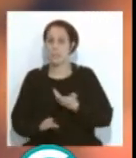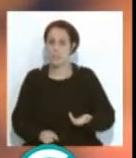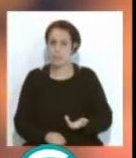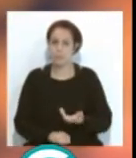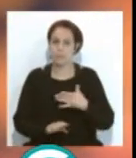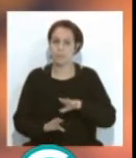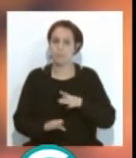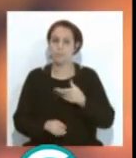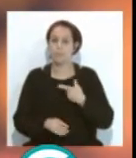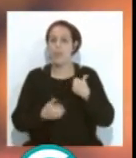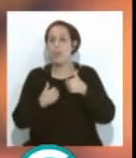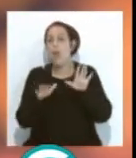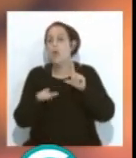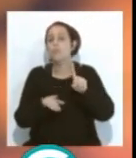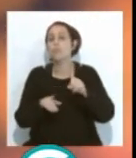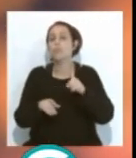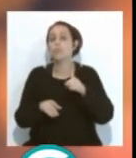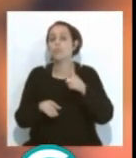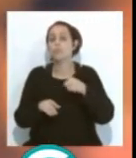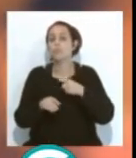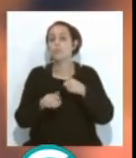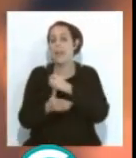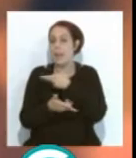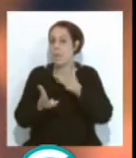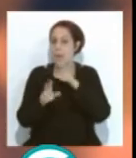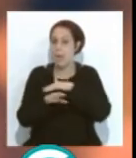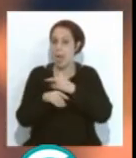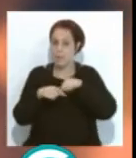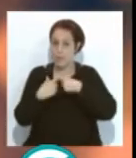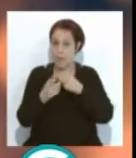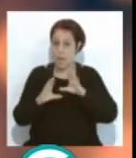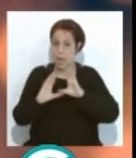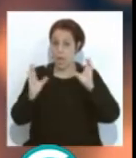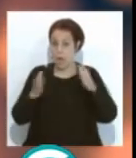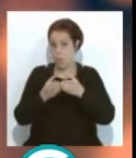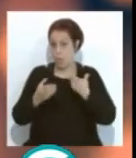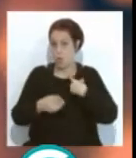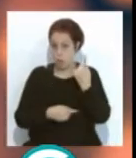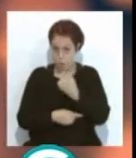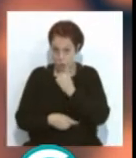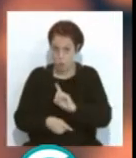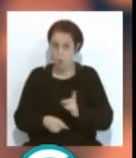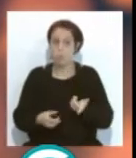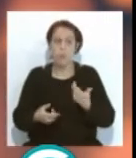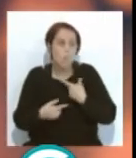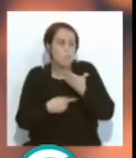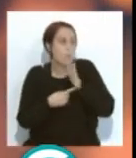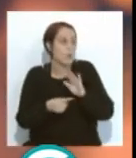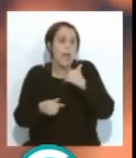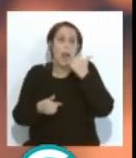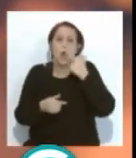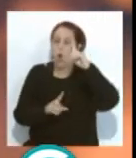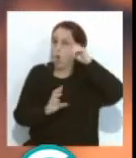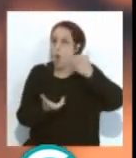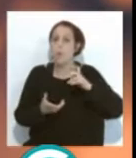dejar en todo caso un cupo, el de familiares, que hay para que las agrupaciones tampoco estén solas, y digo por proponer alguna locura,